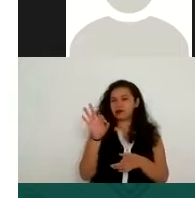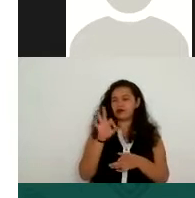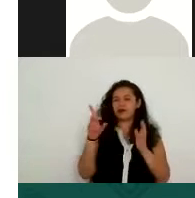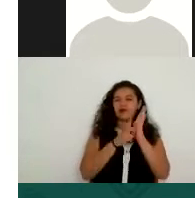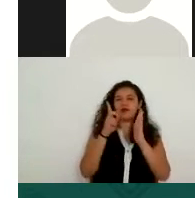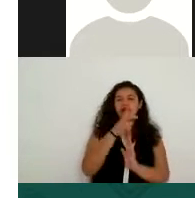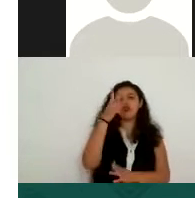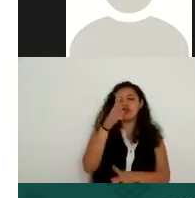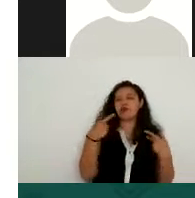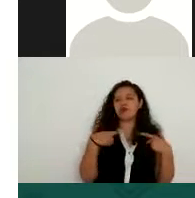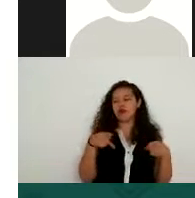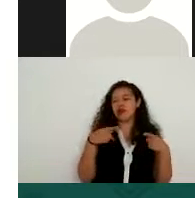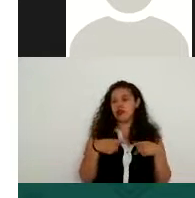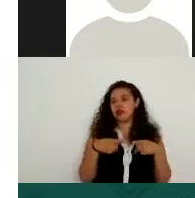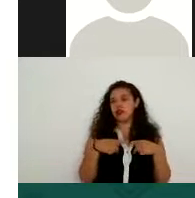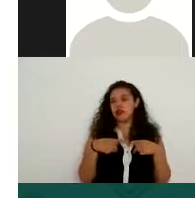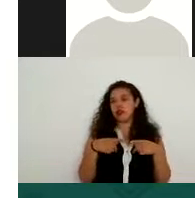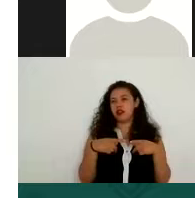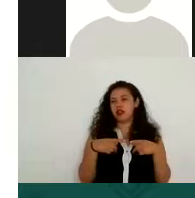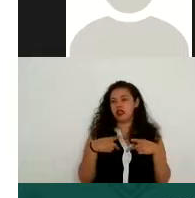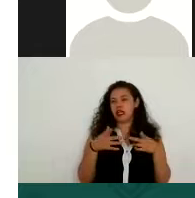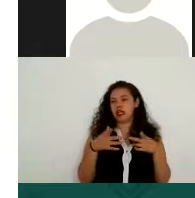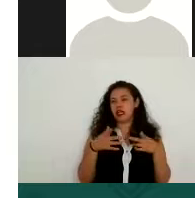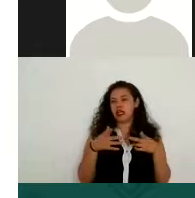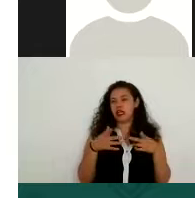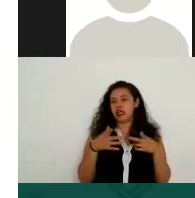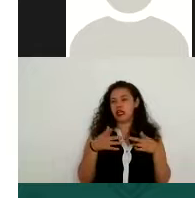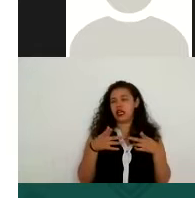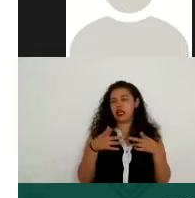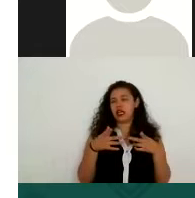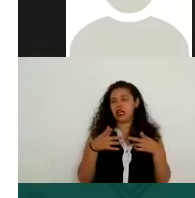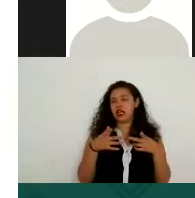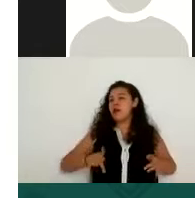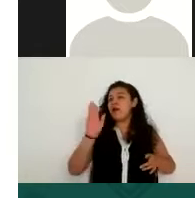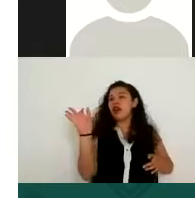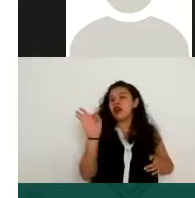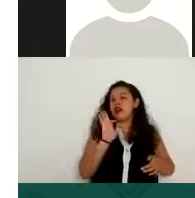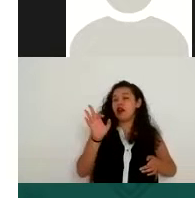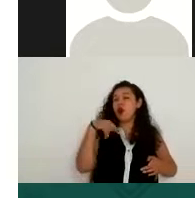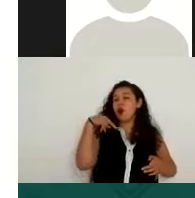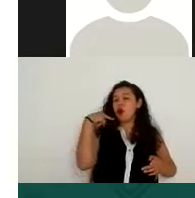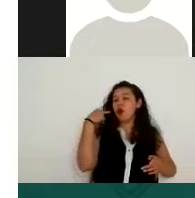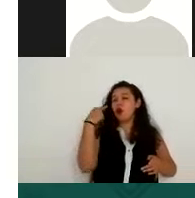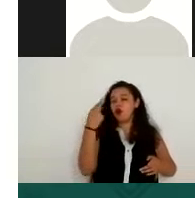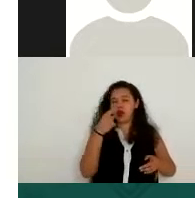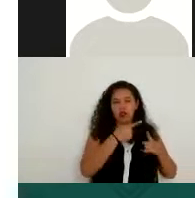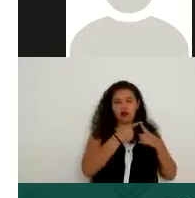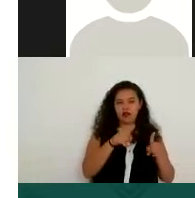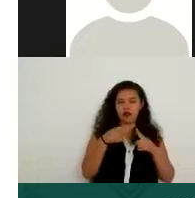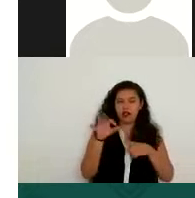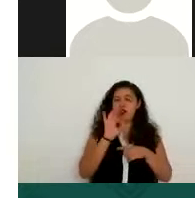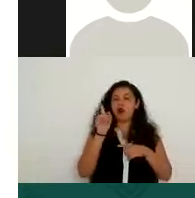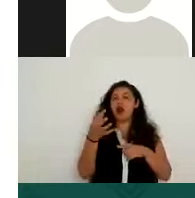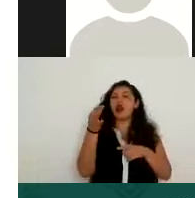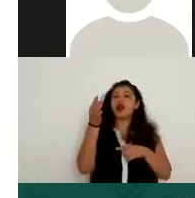comparten las características, pero hubiese una que la diferencía una de otra. Quizá una tenga un lunar con respecto a la otra. Y si yo ya